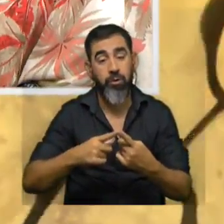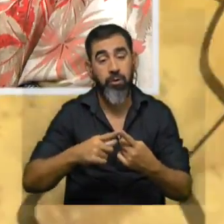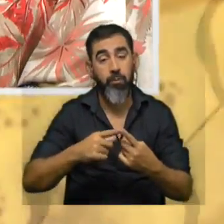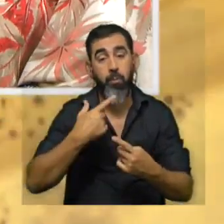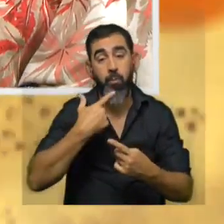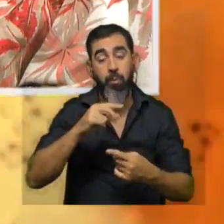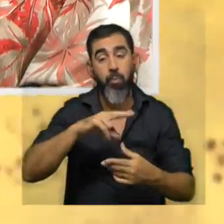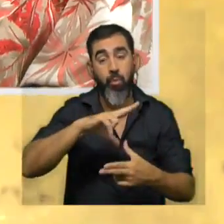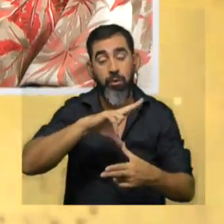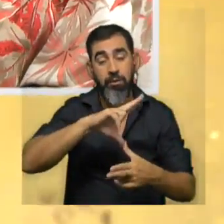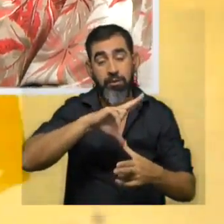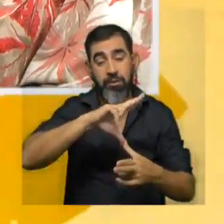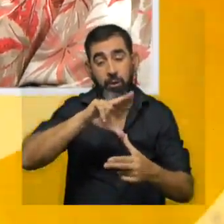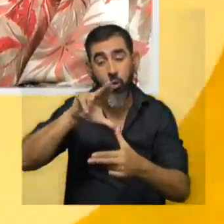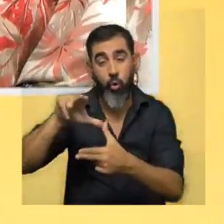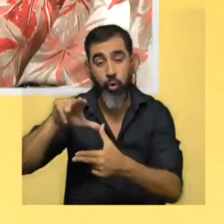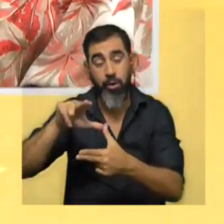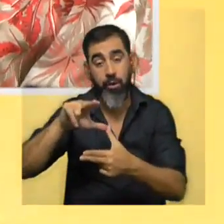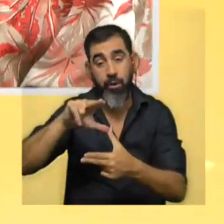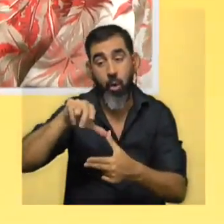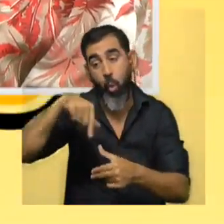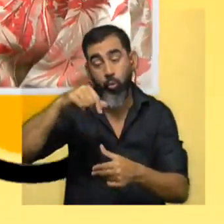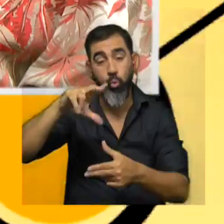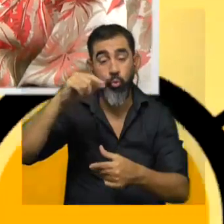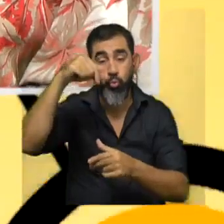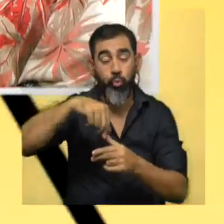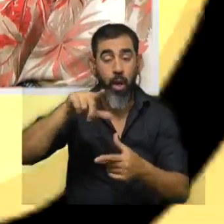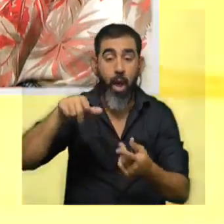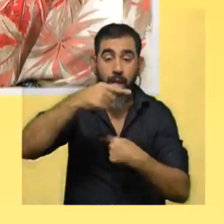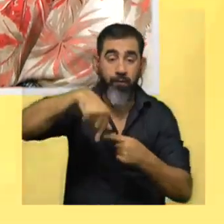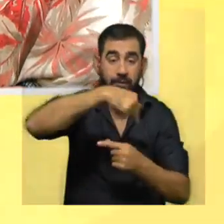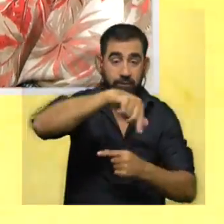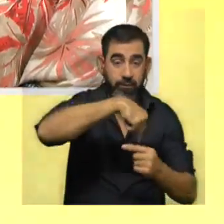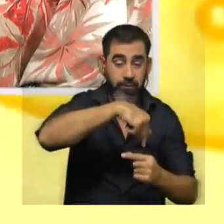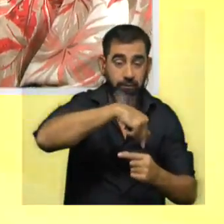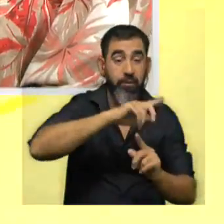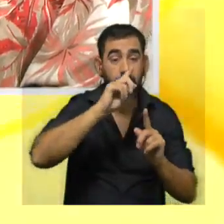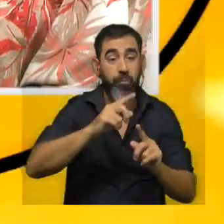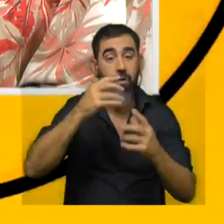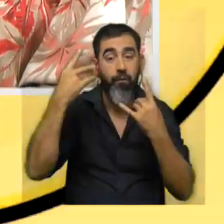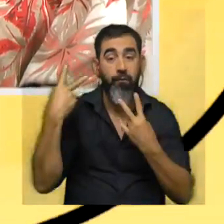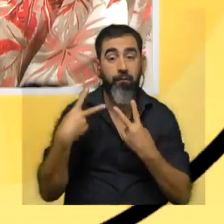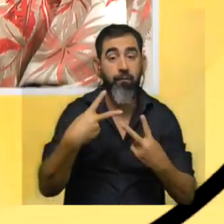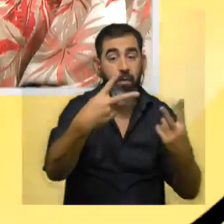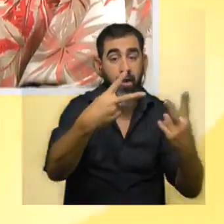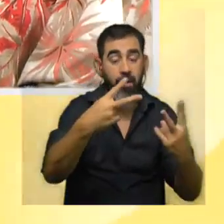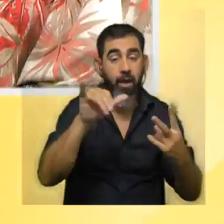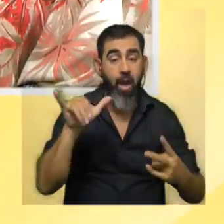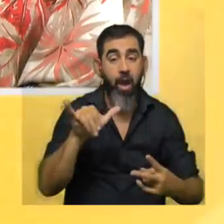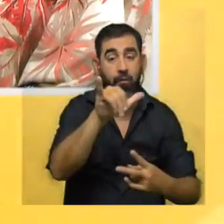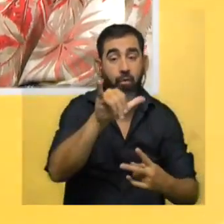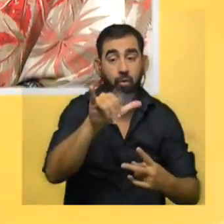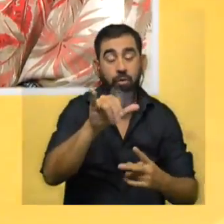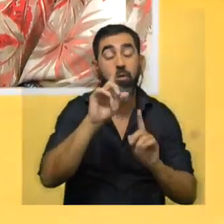ejemplo los ciclones del hemisferio norte giran para un lado y los del hemisferio sur para el otro y también condiciona los vuelos tanto los vuelos de los aviones como los